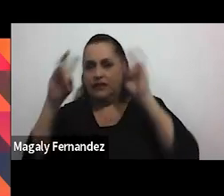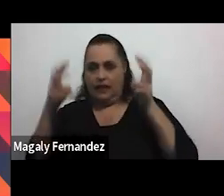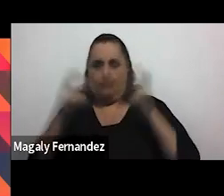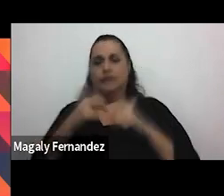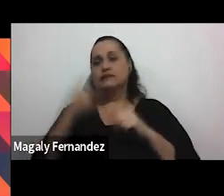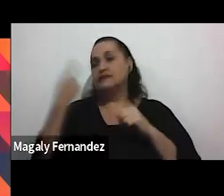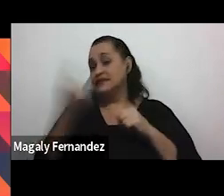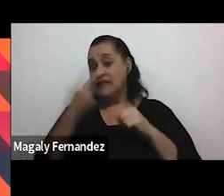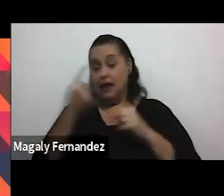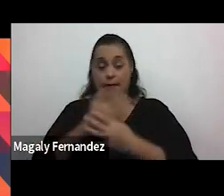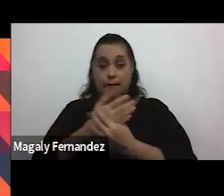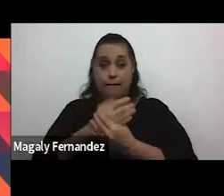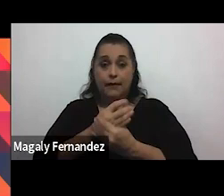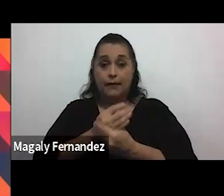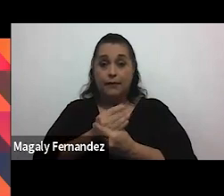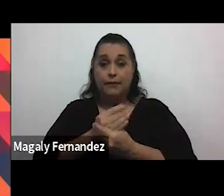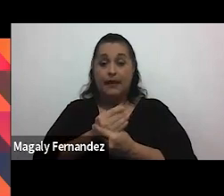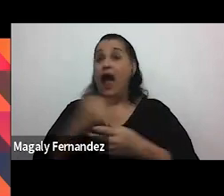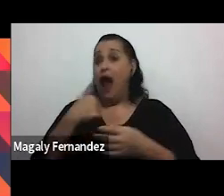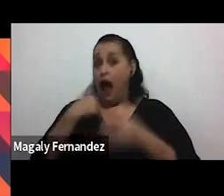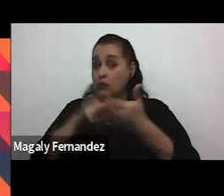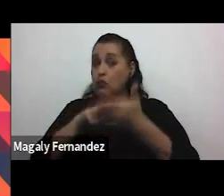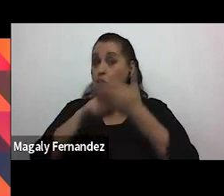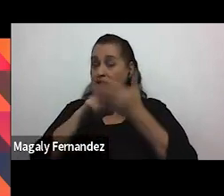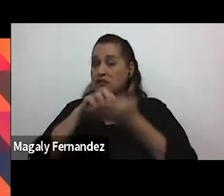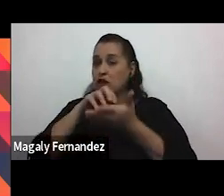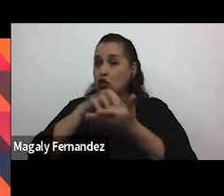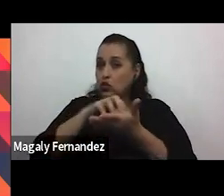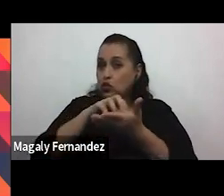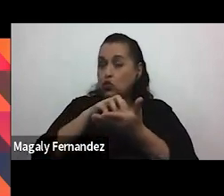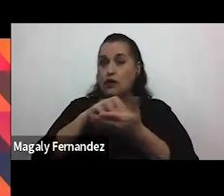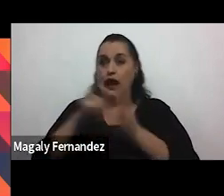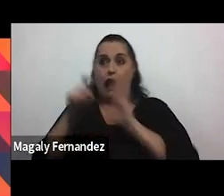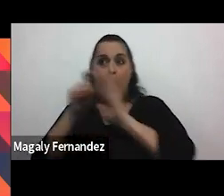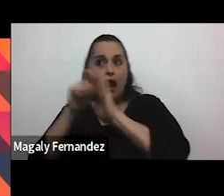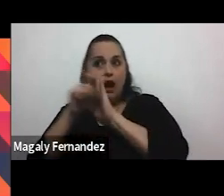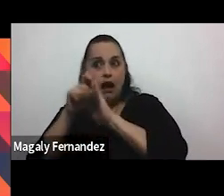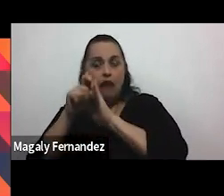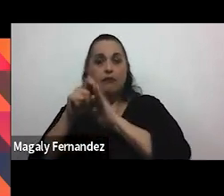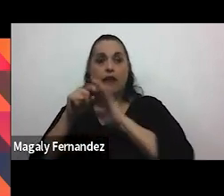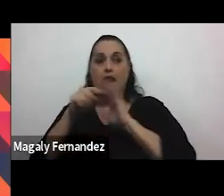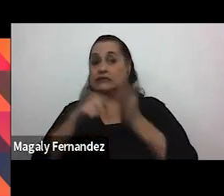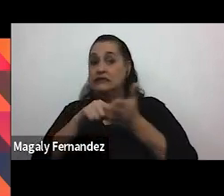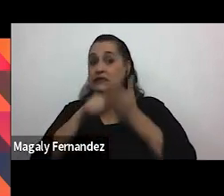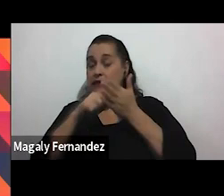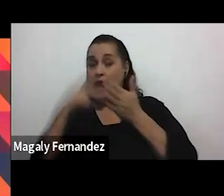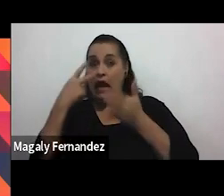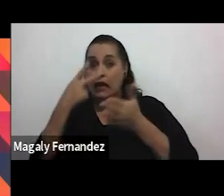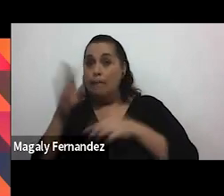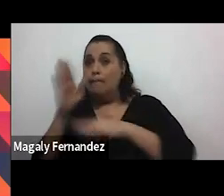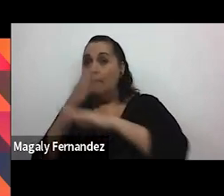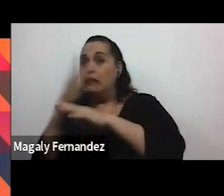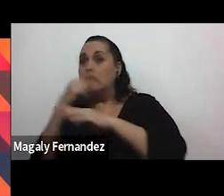cuando hay señales dudas alarmas ¿verdad? esas señales rojas esas banderas rojas